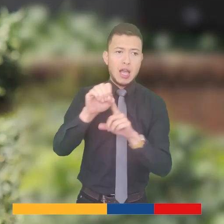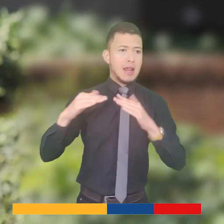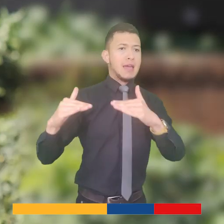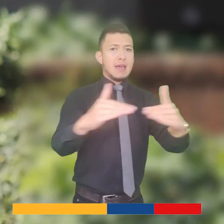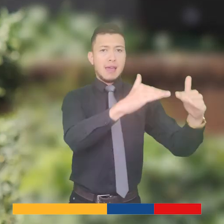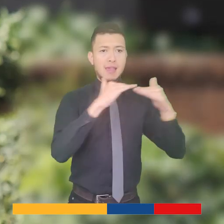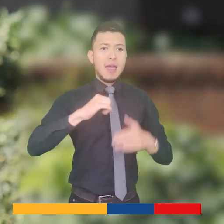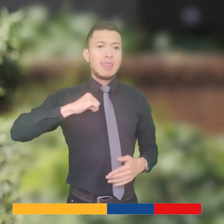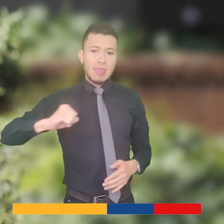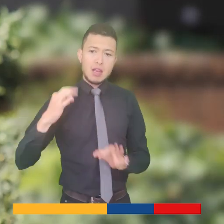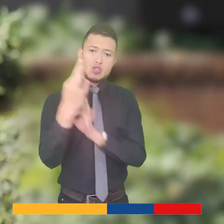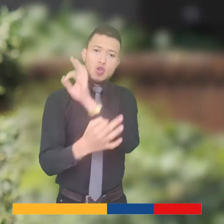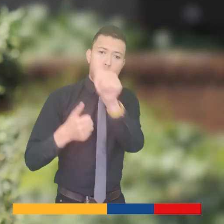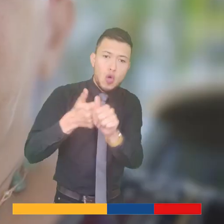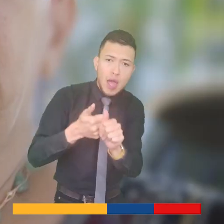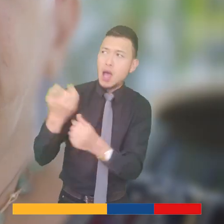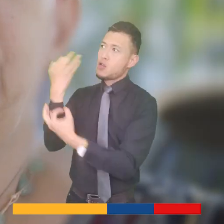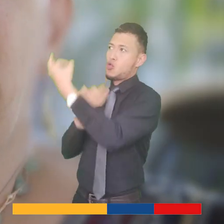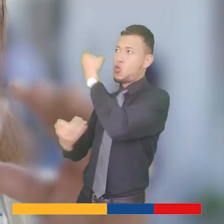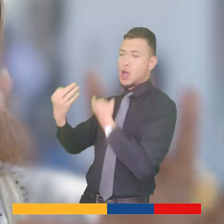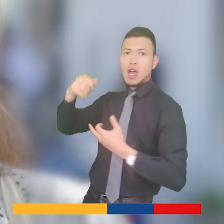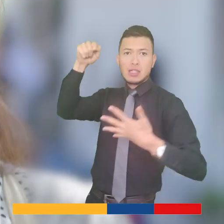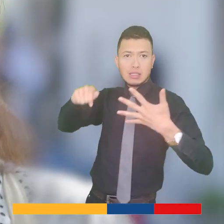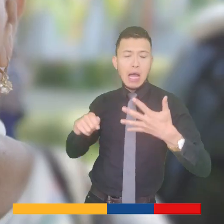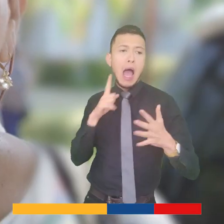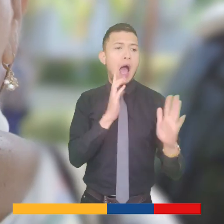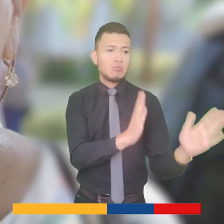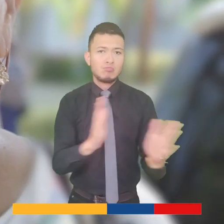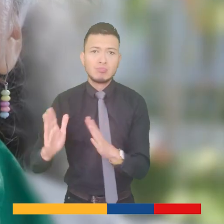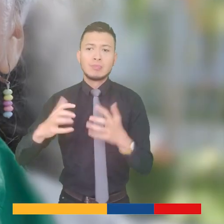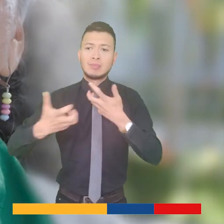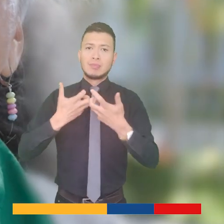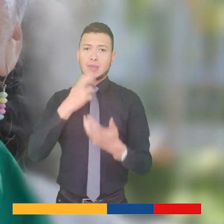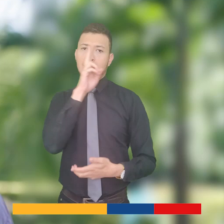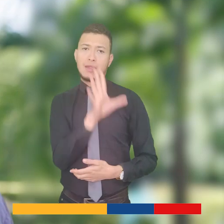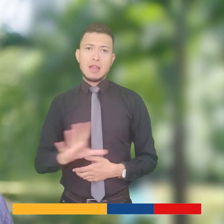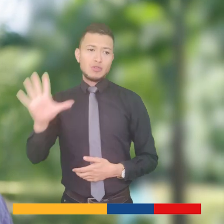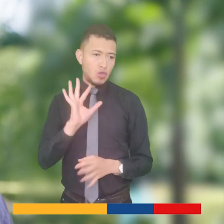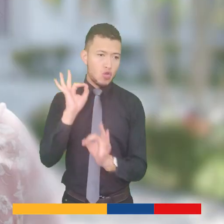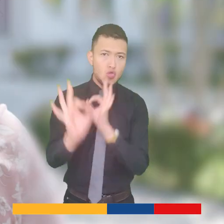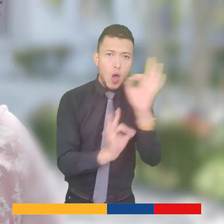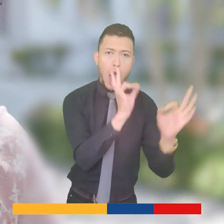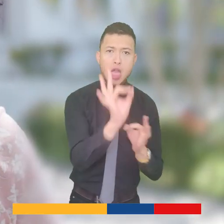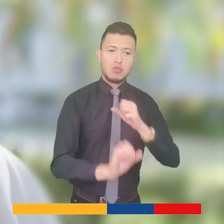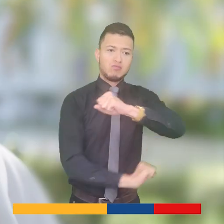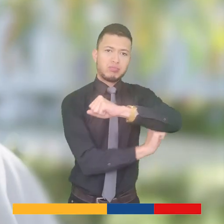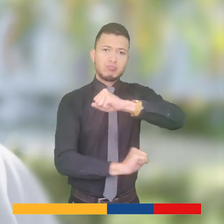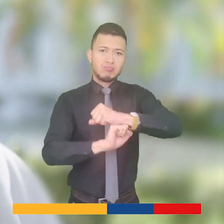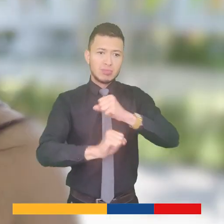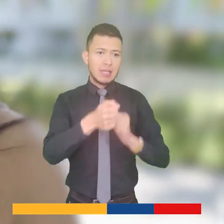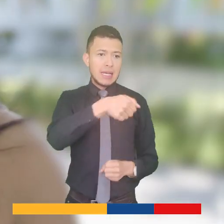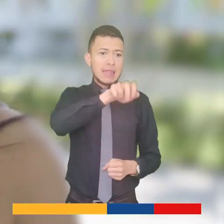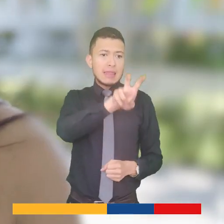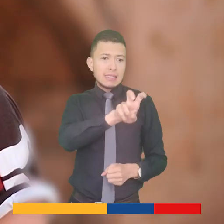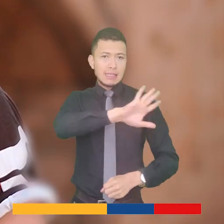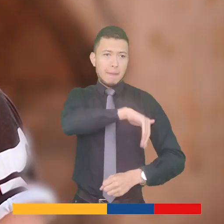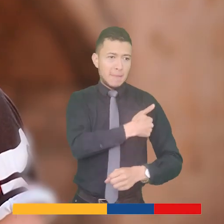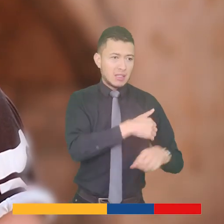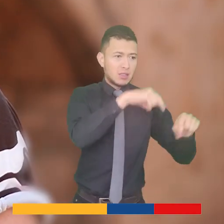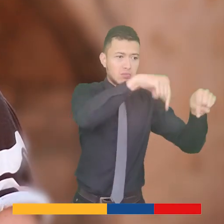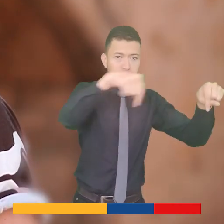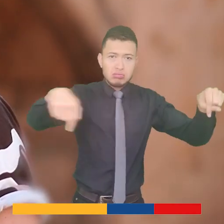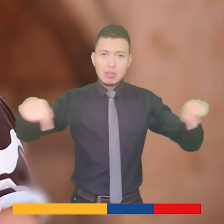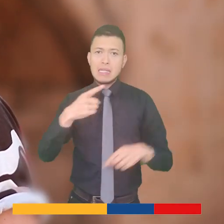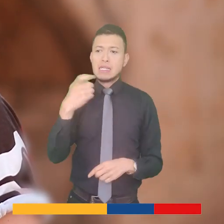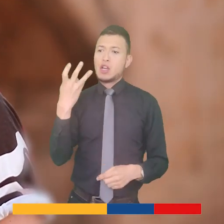una nueva organización social de los cuidados equitativa, que garantice los derechos de quien cuida y de quien requiere cuidado y que garantice un sistema nacional de cuidado sólido